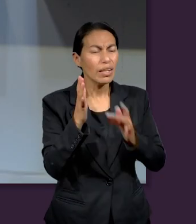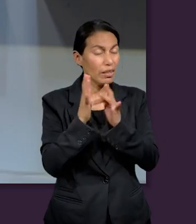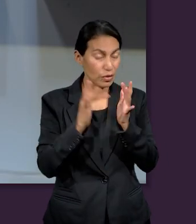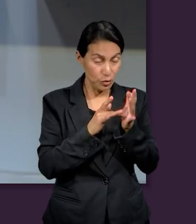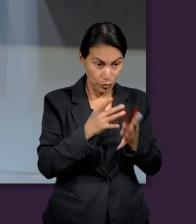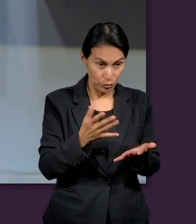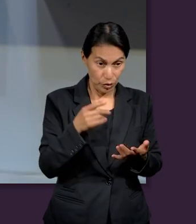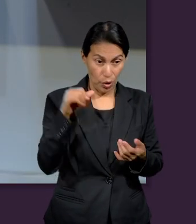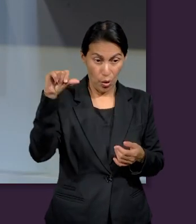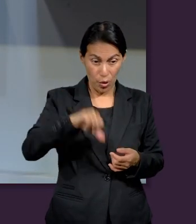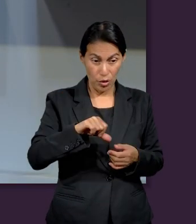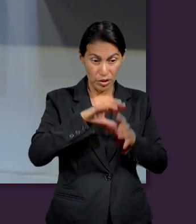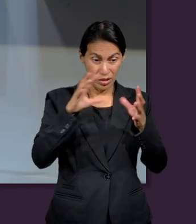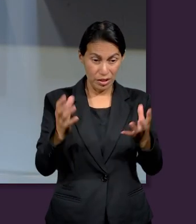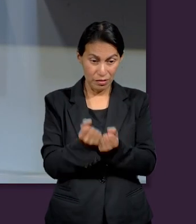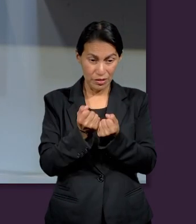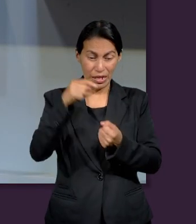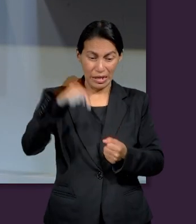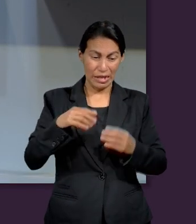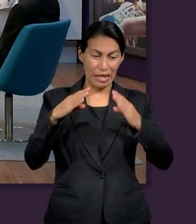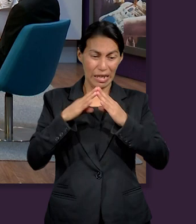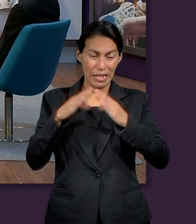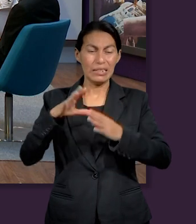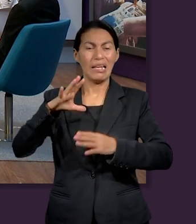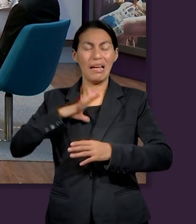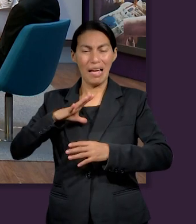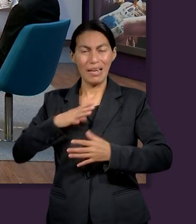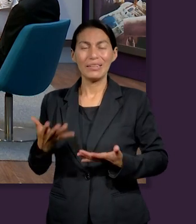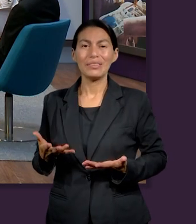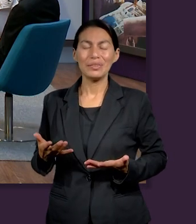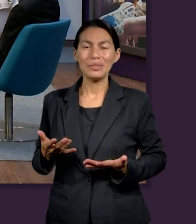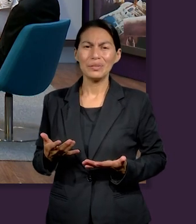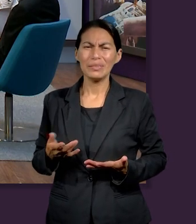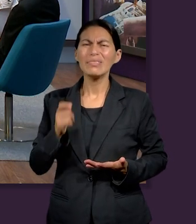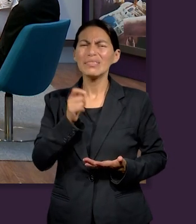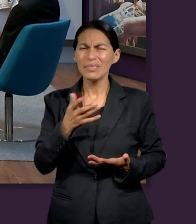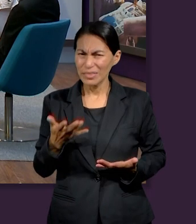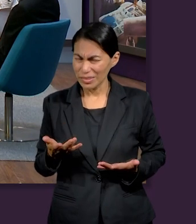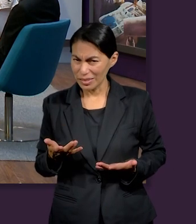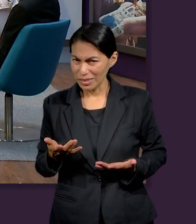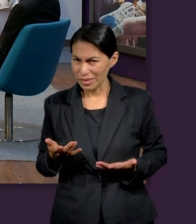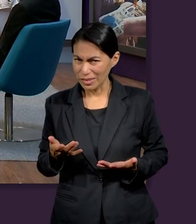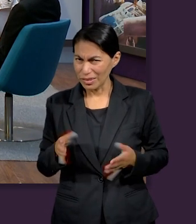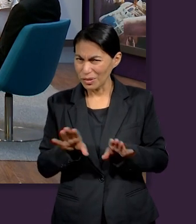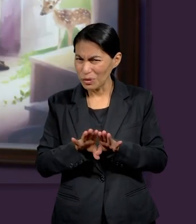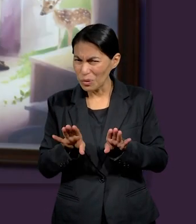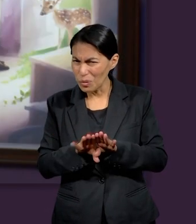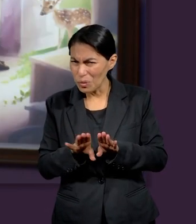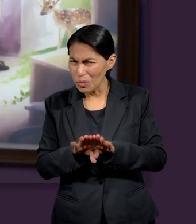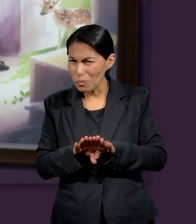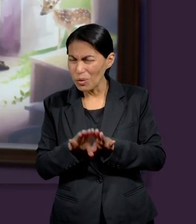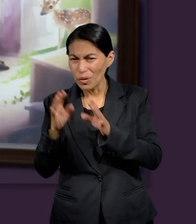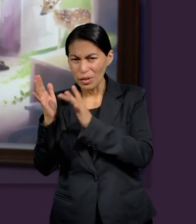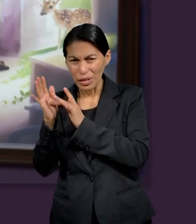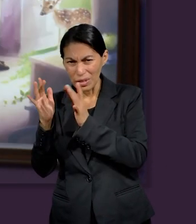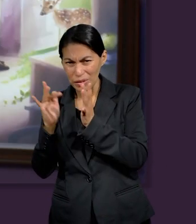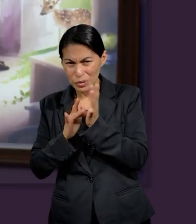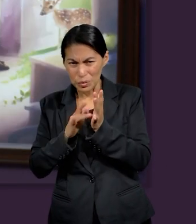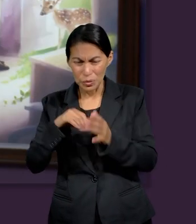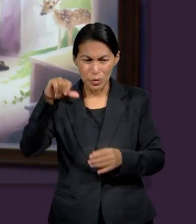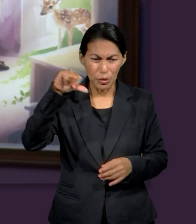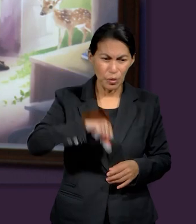dice el Señor Jesucristo hoy ha venido la salvación a esta casa ¿cómo podría